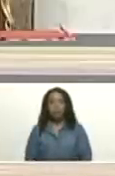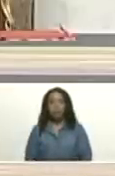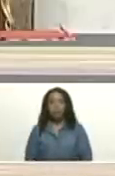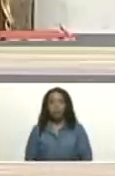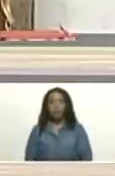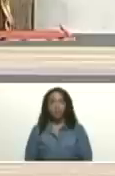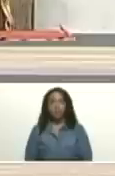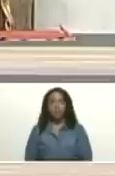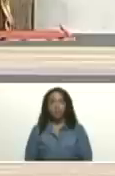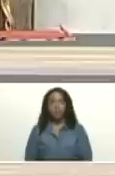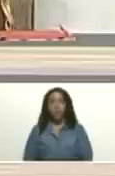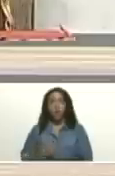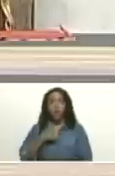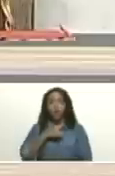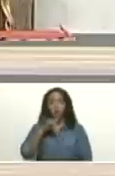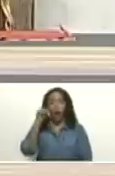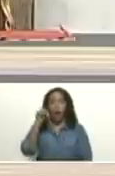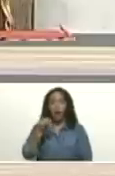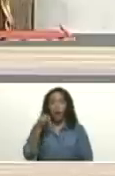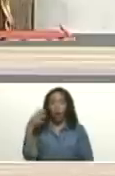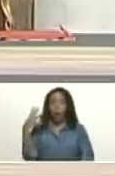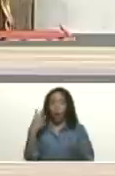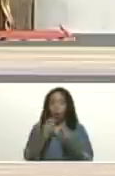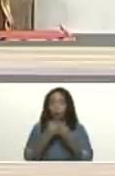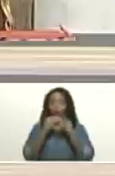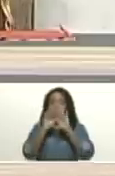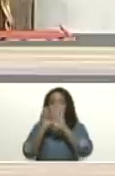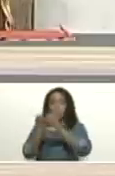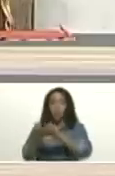que estamos del lado de la ética, de la moral,